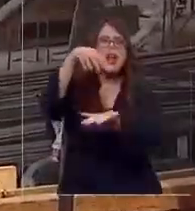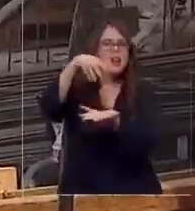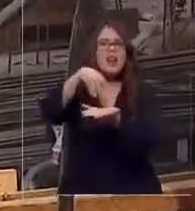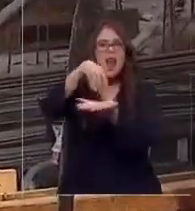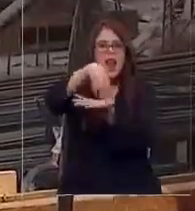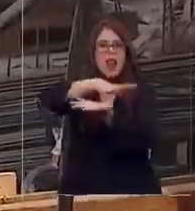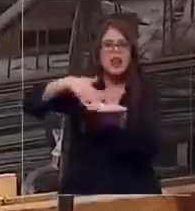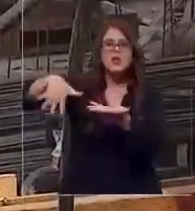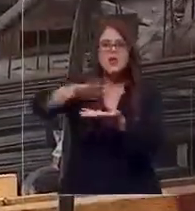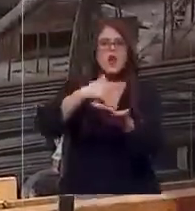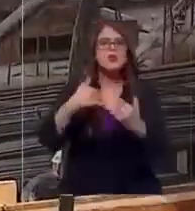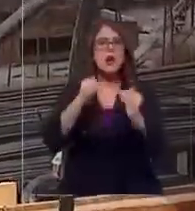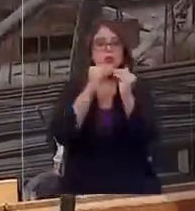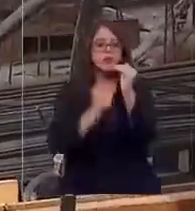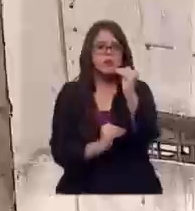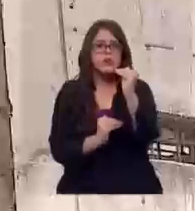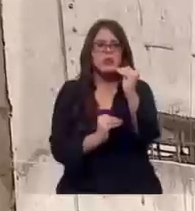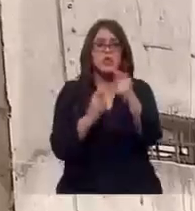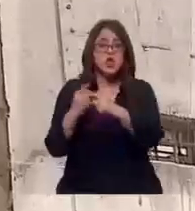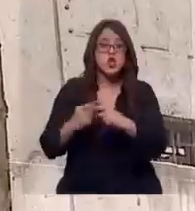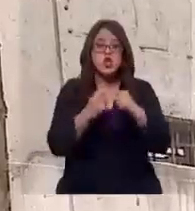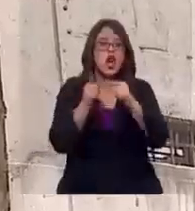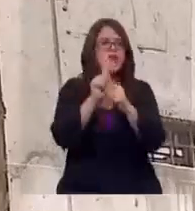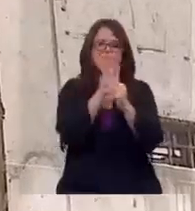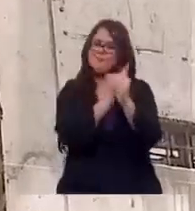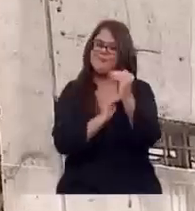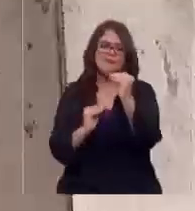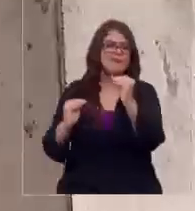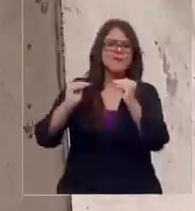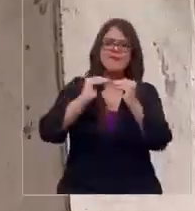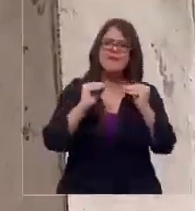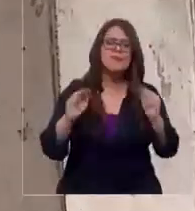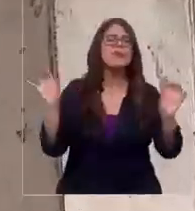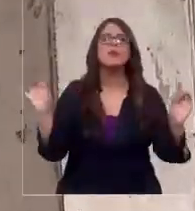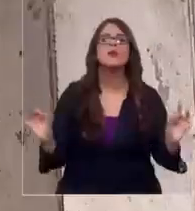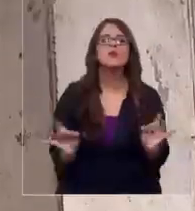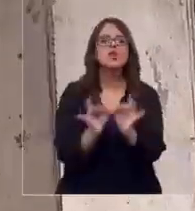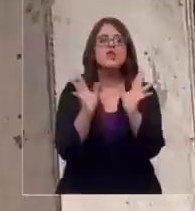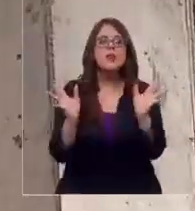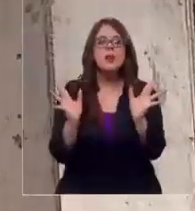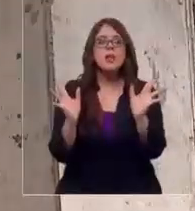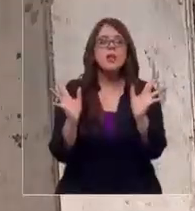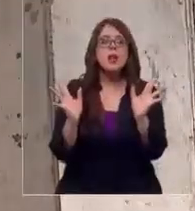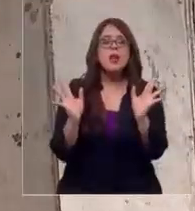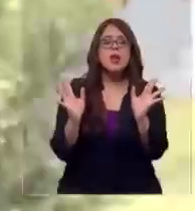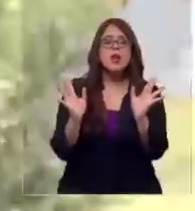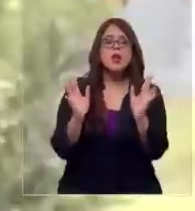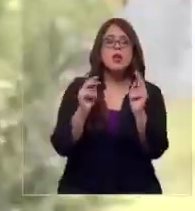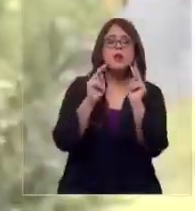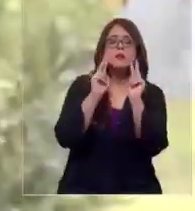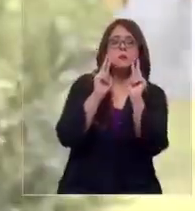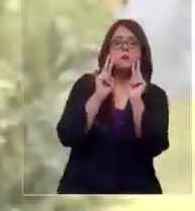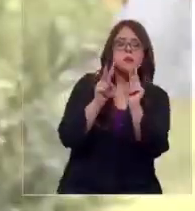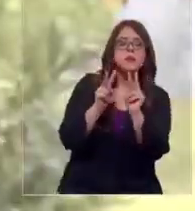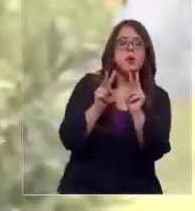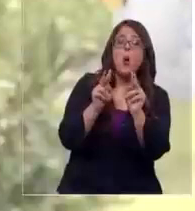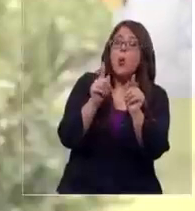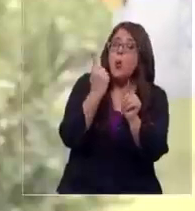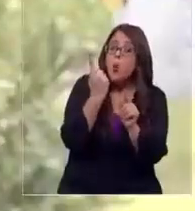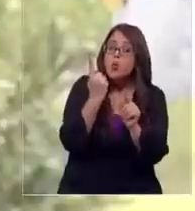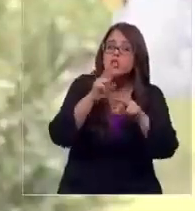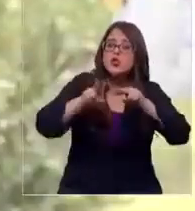derribando así las brechas sociales. Y probablemente haya mucha reticencia. Una parte se resuelve con el